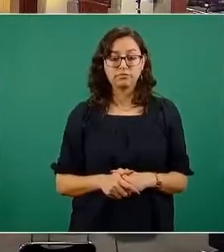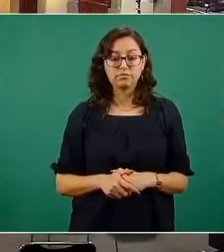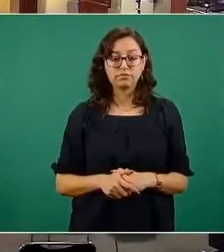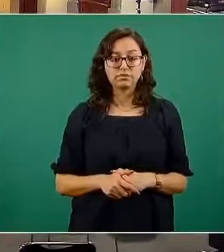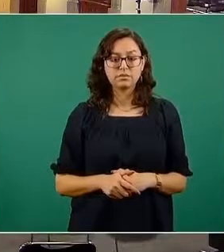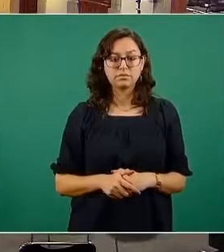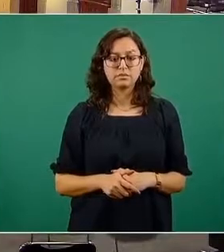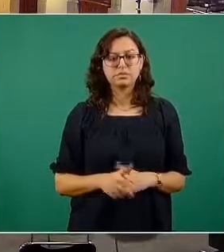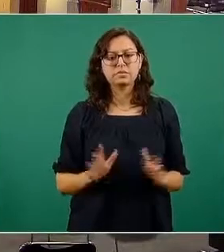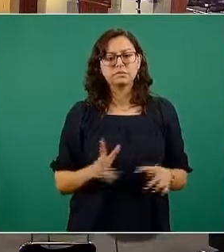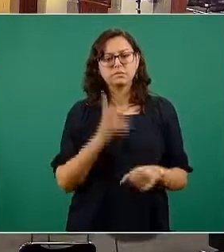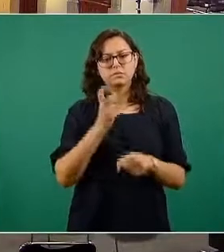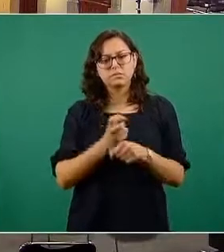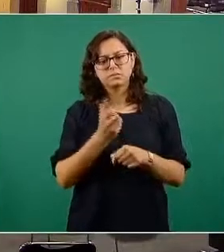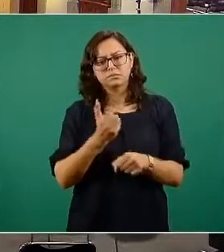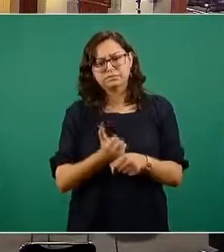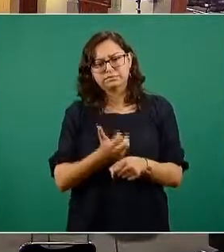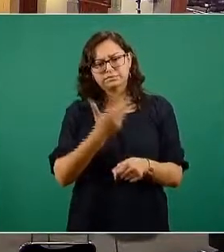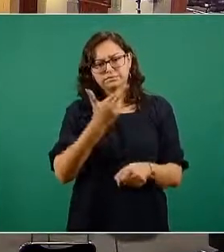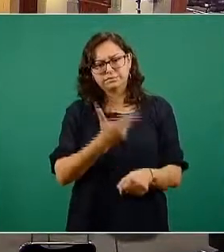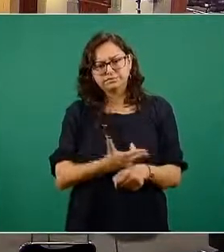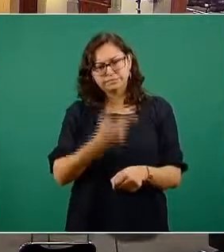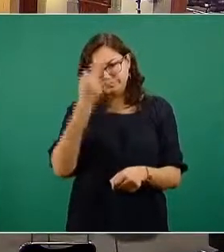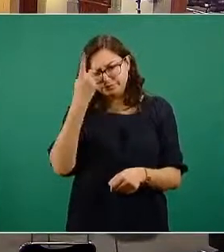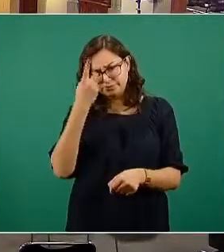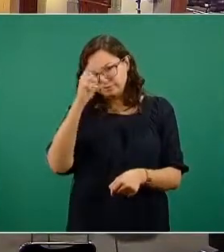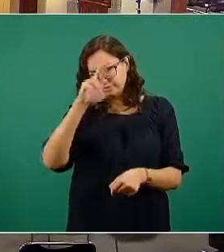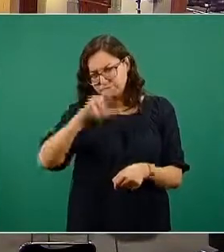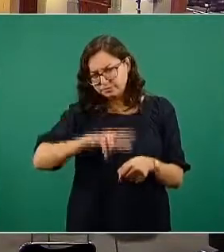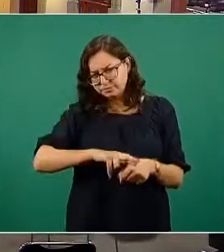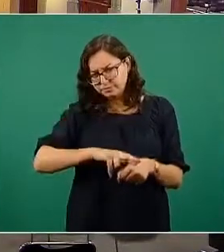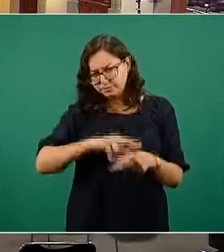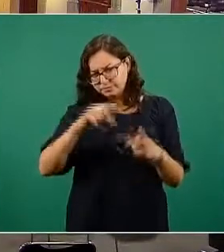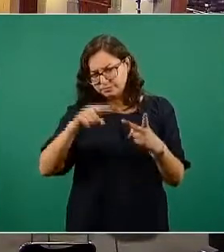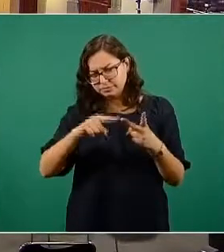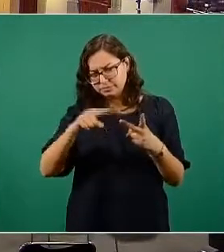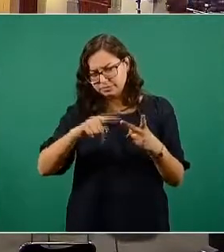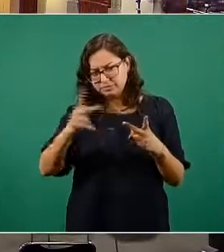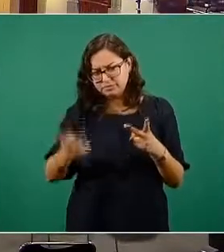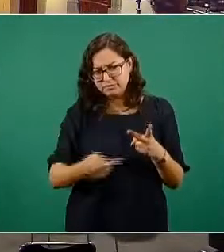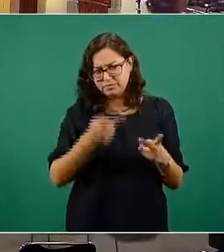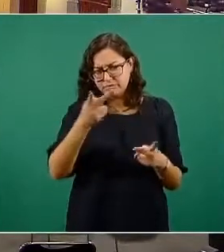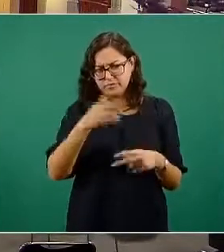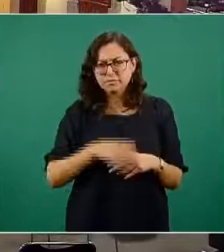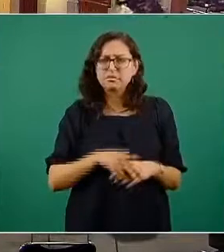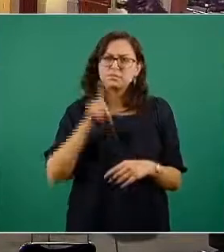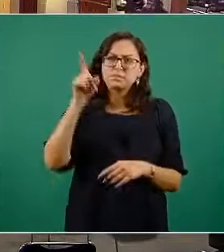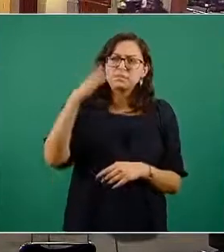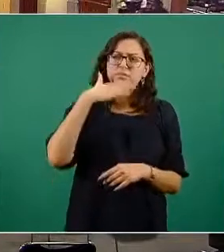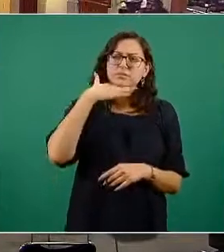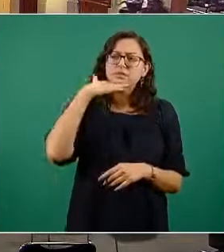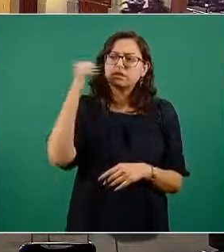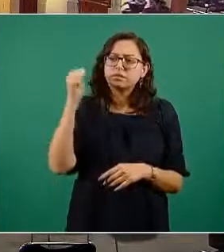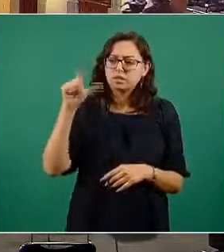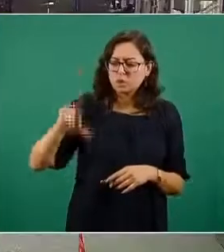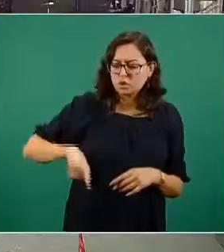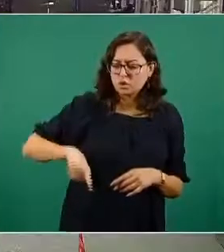subsecretario director el gobierno el gobierno alemán anunció que